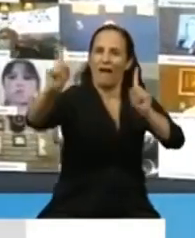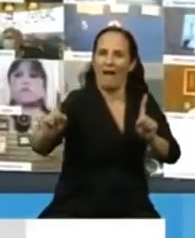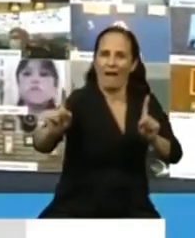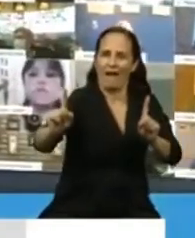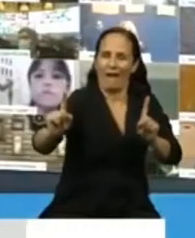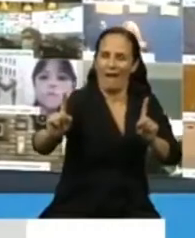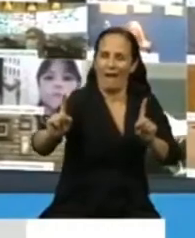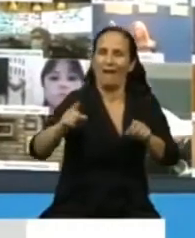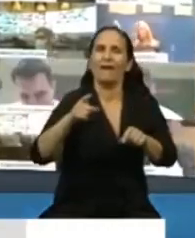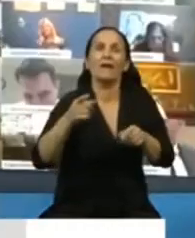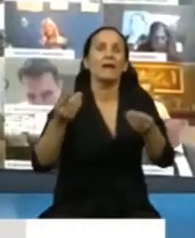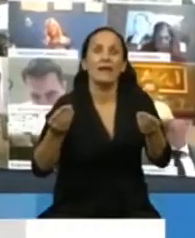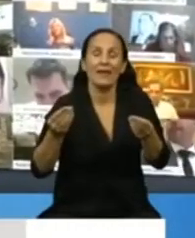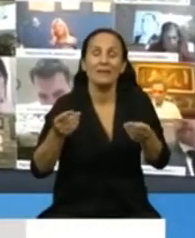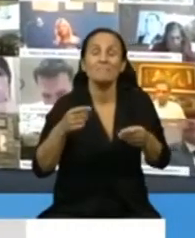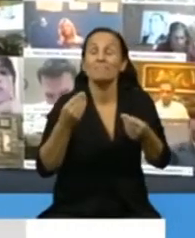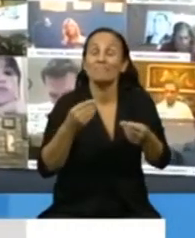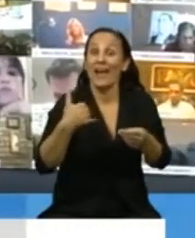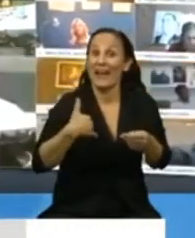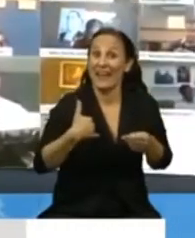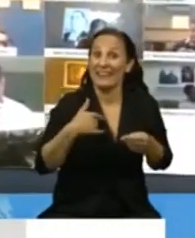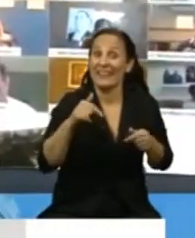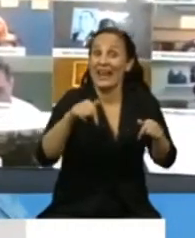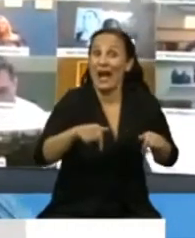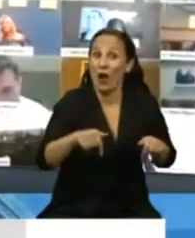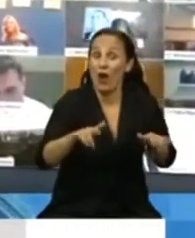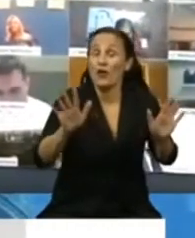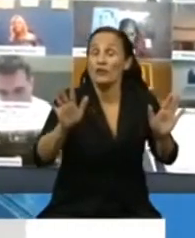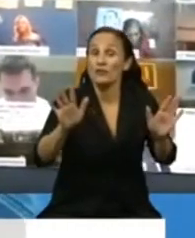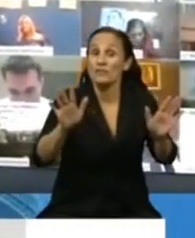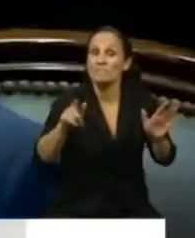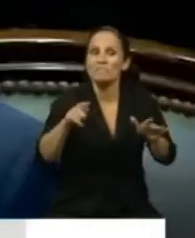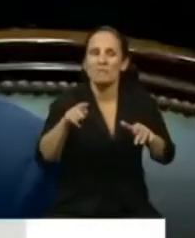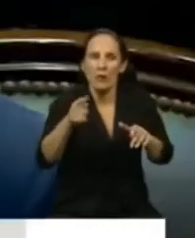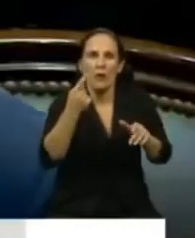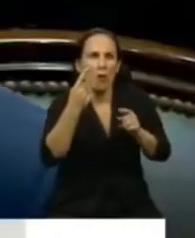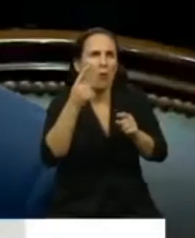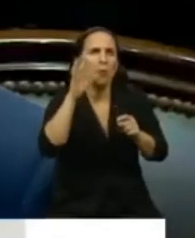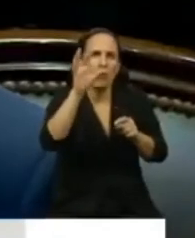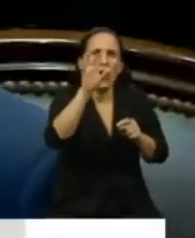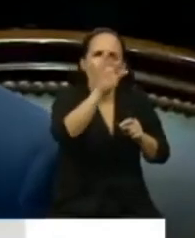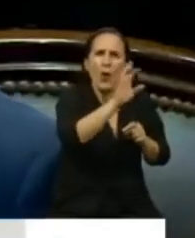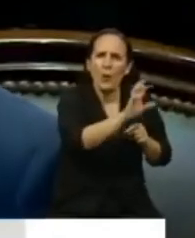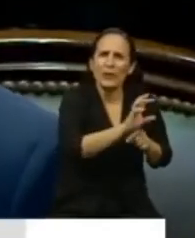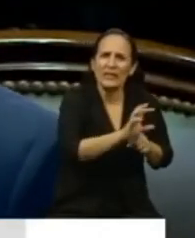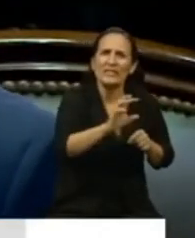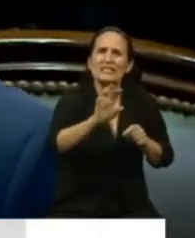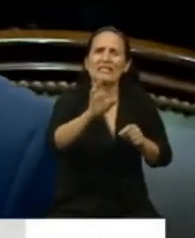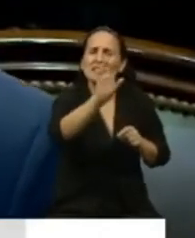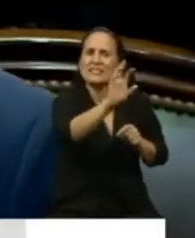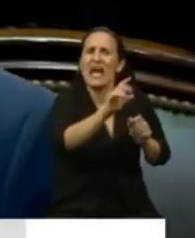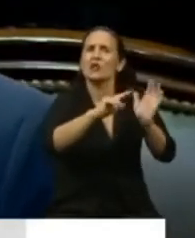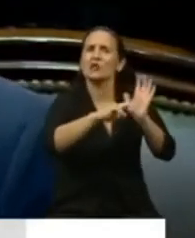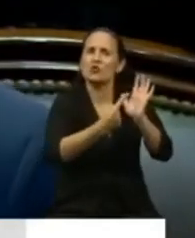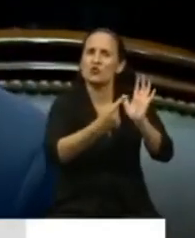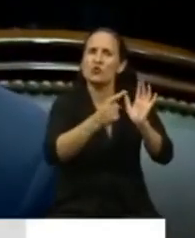festejar, porque en la Argentina hoy pareciera mentira que muchas provincias y muchas ciudades del interior de